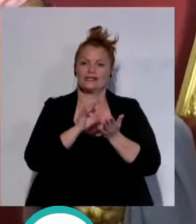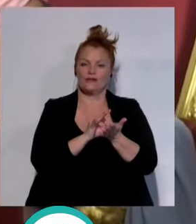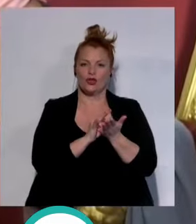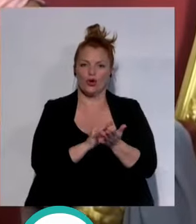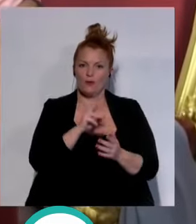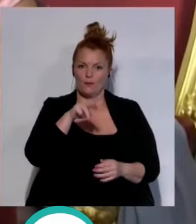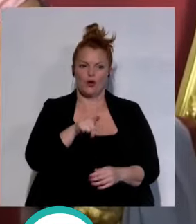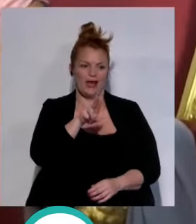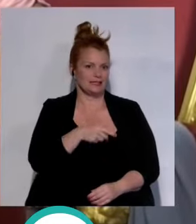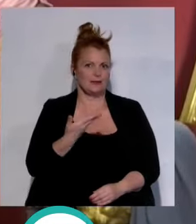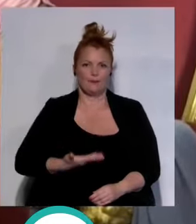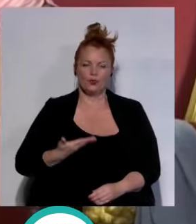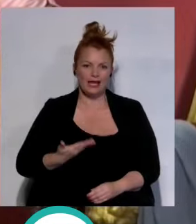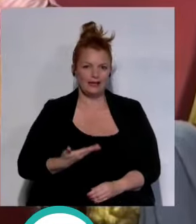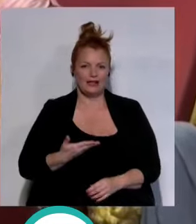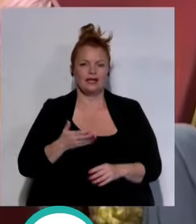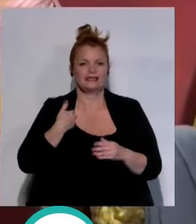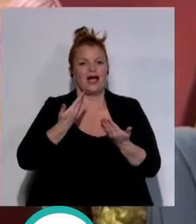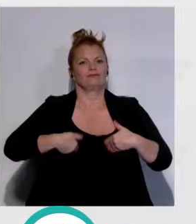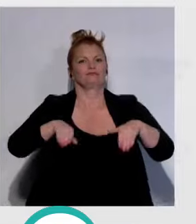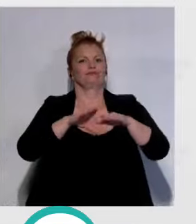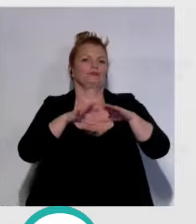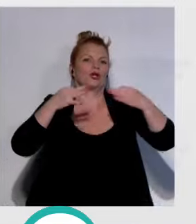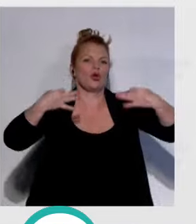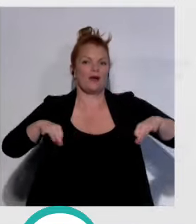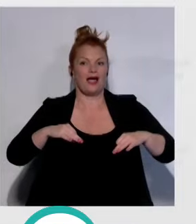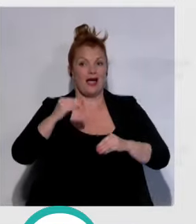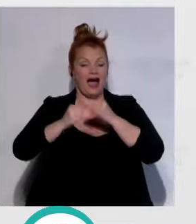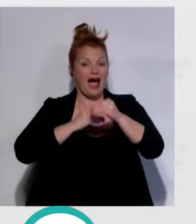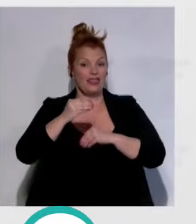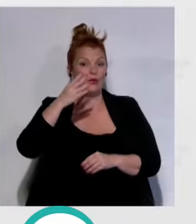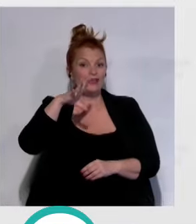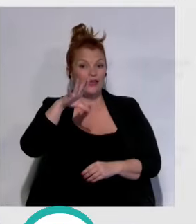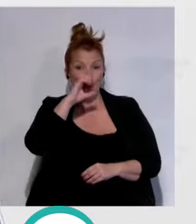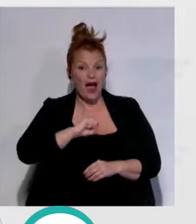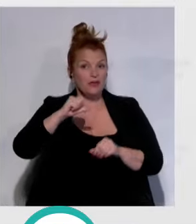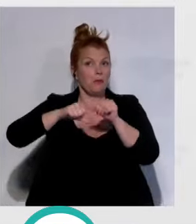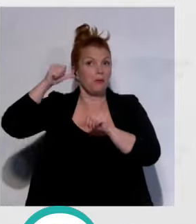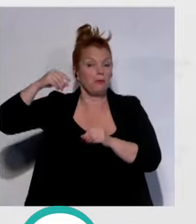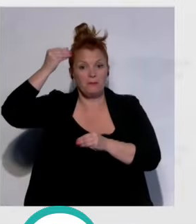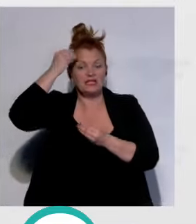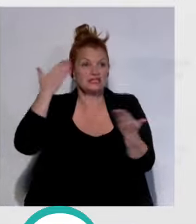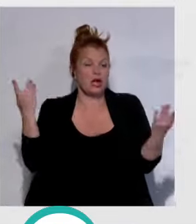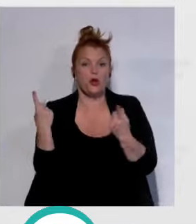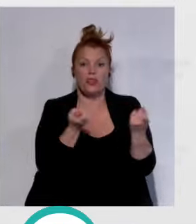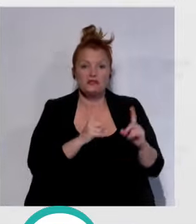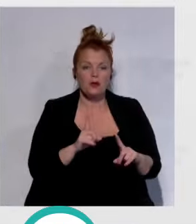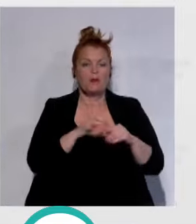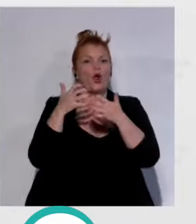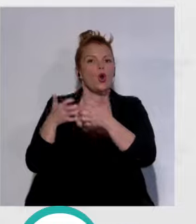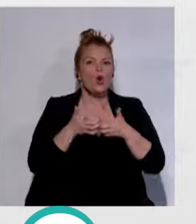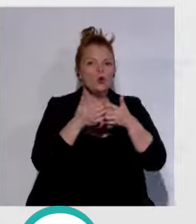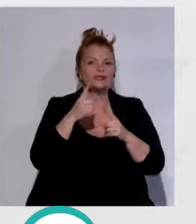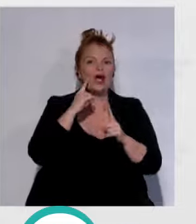consideramos esenciales y lo hemos normalizado, pero que hace 45 años nadie consideraba necesario, como por ejemplo en la lucha contra la